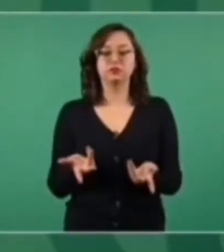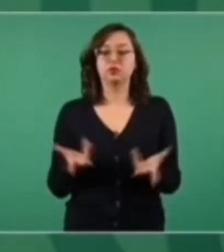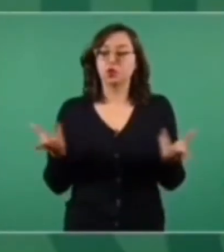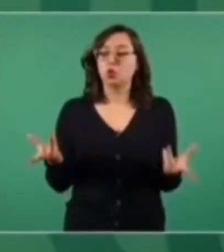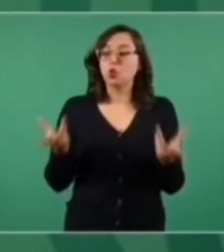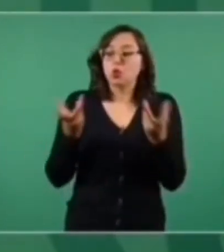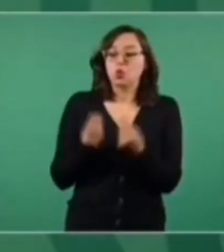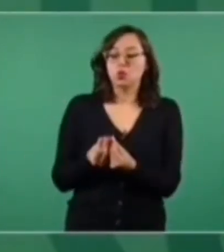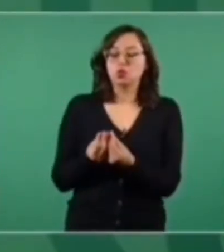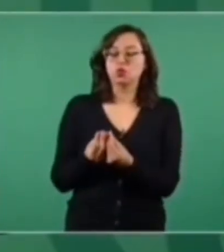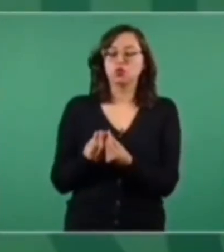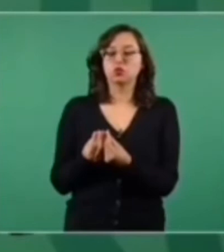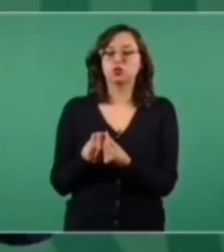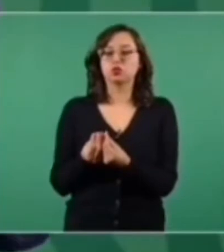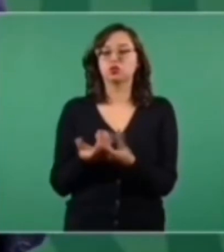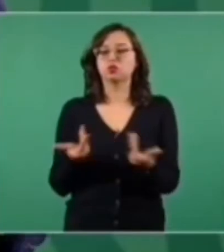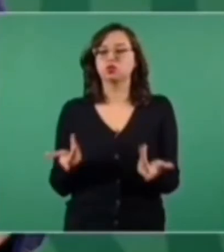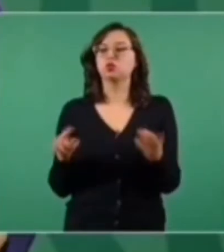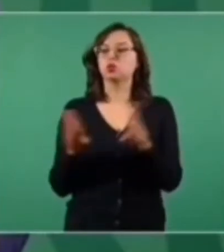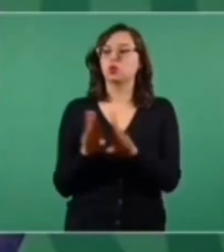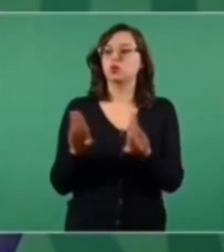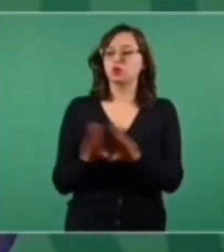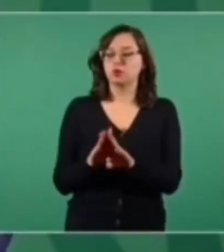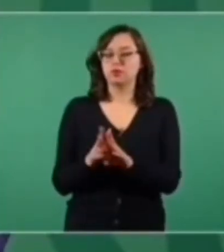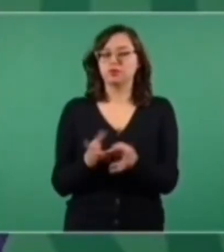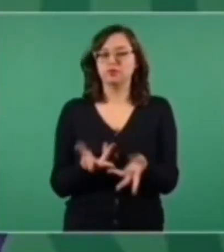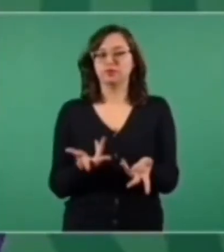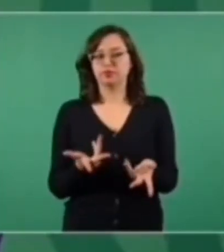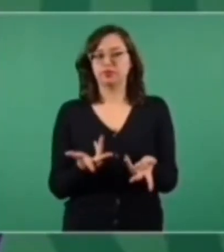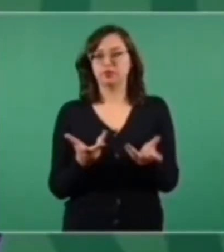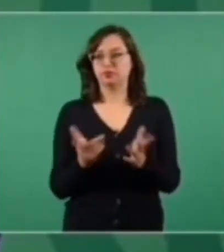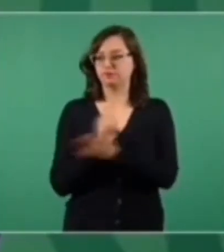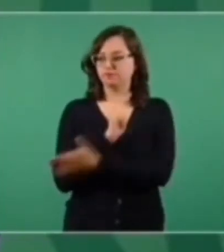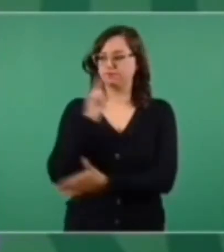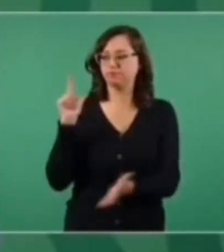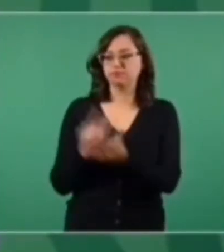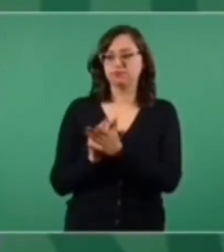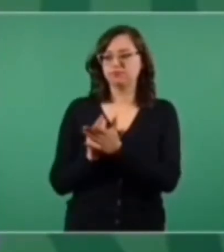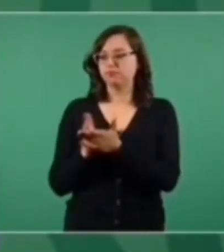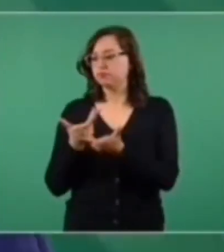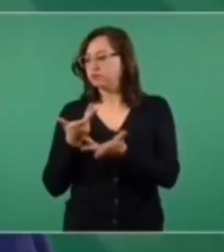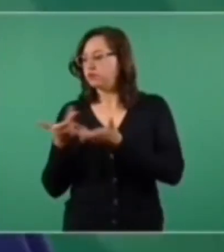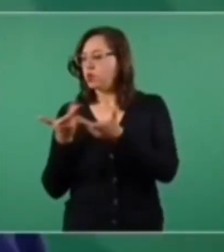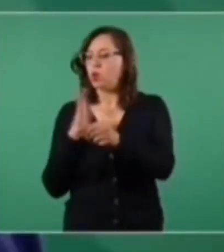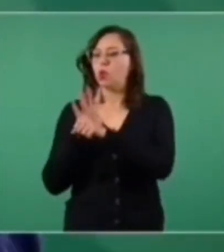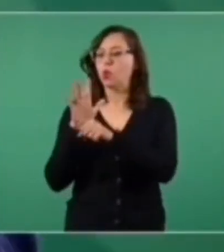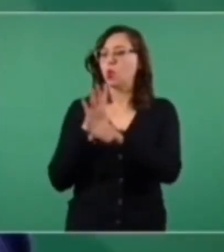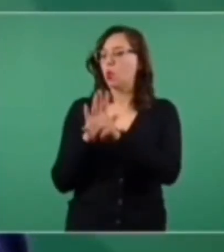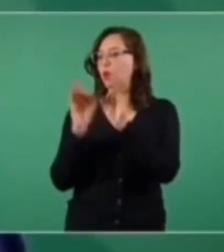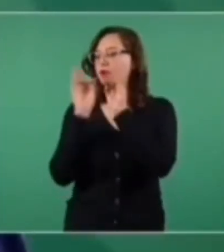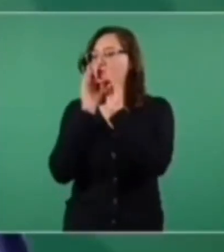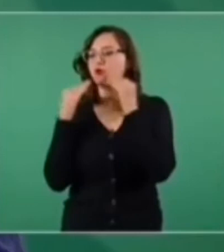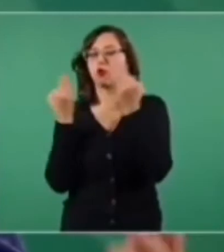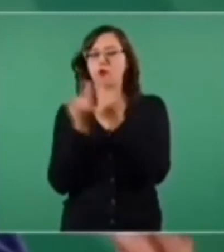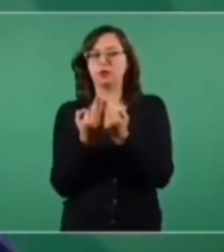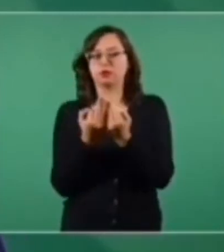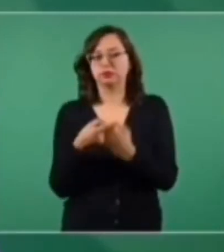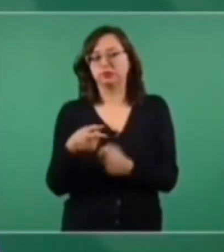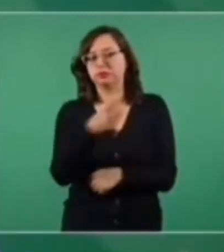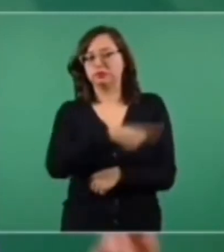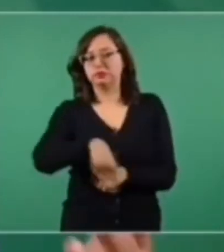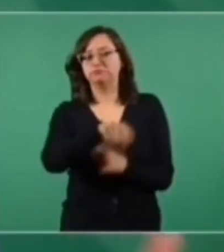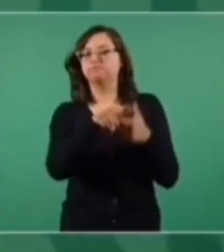colaboración se busca se mecanismo legal, demostrando